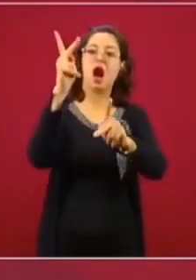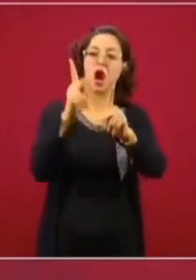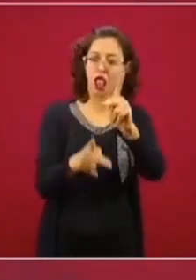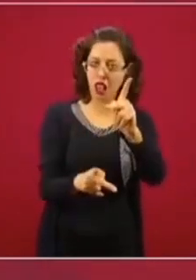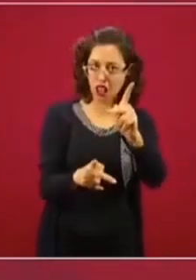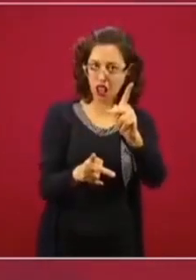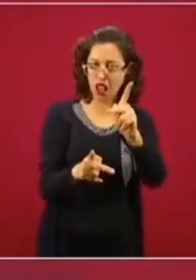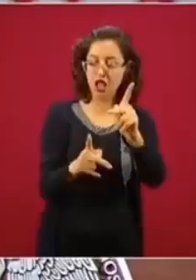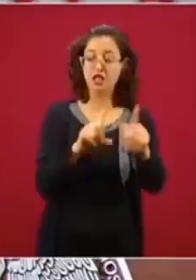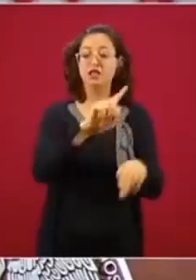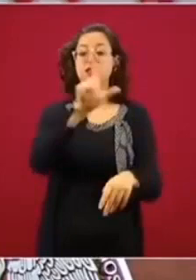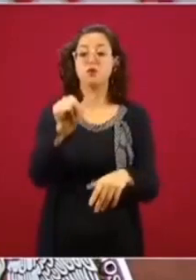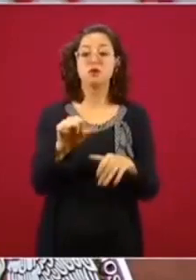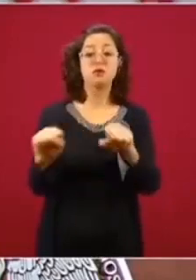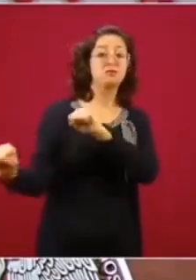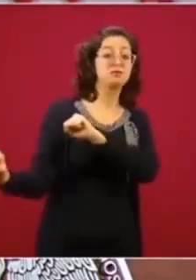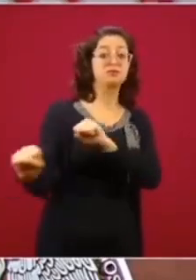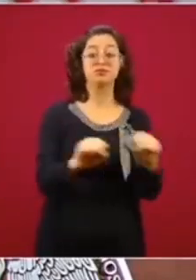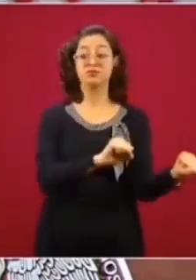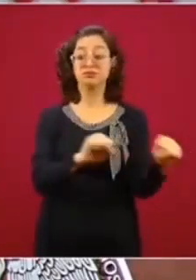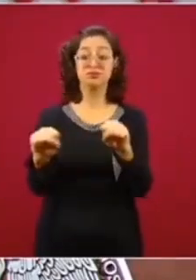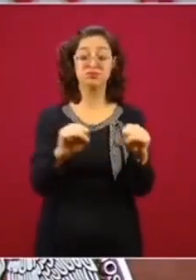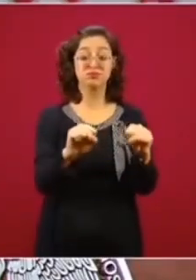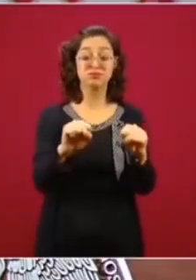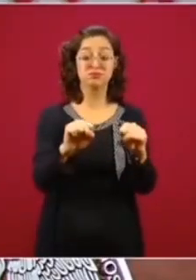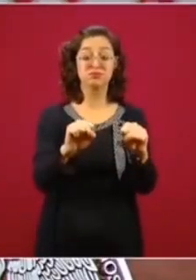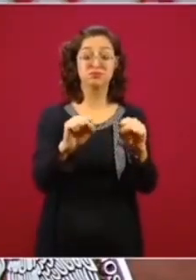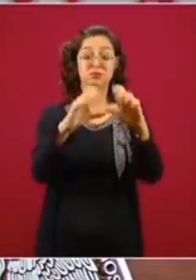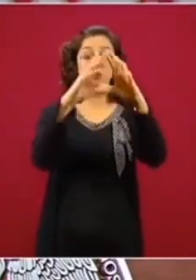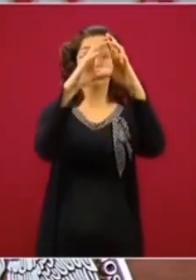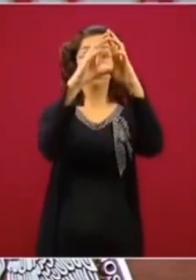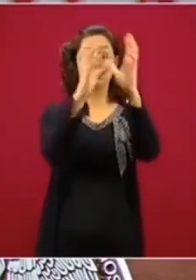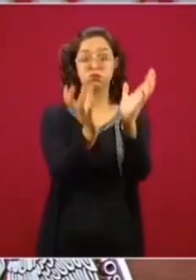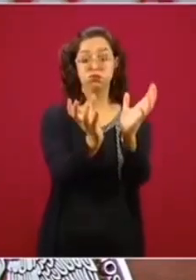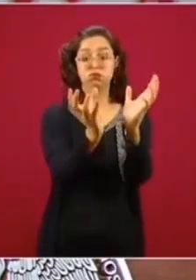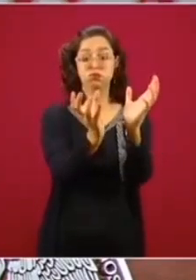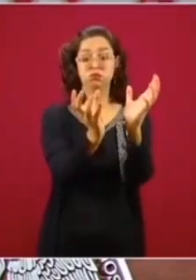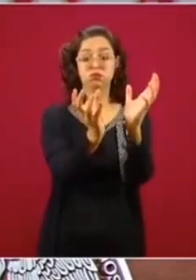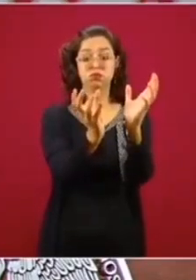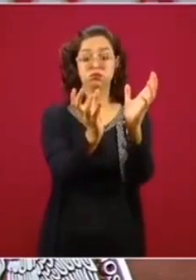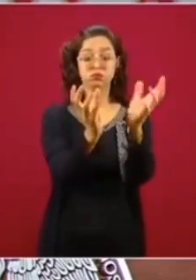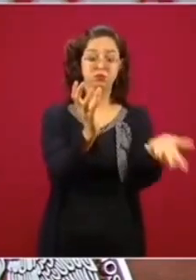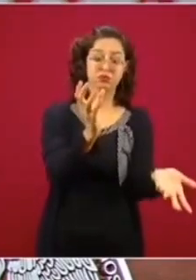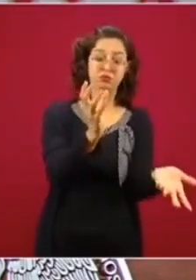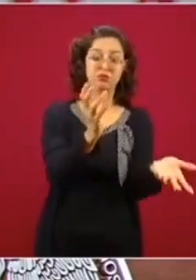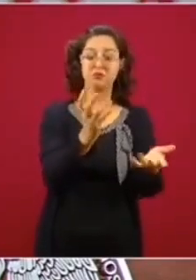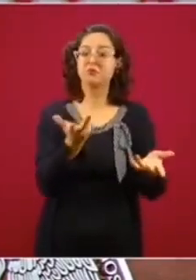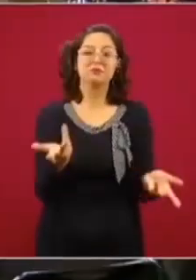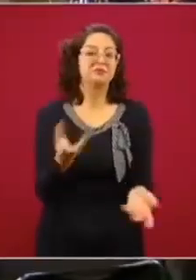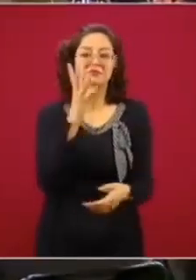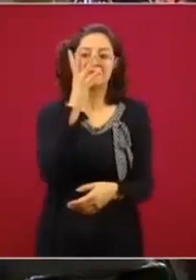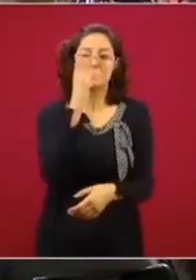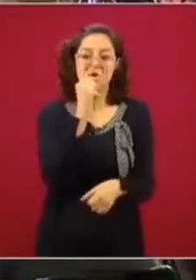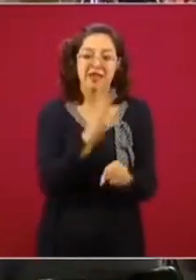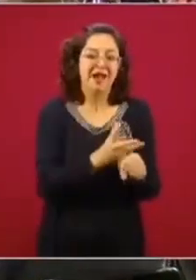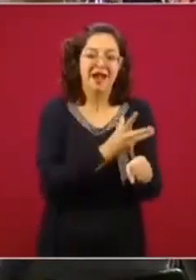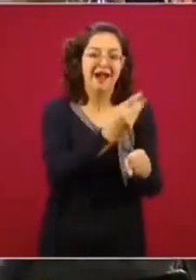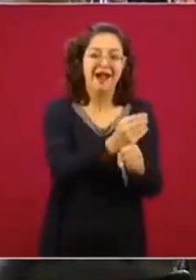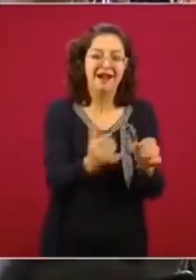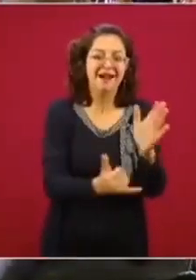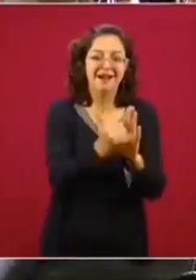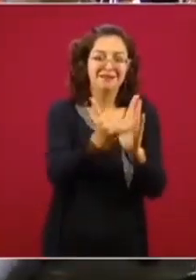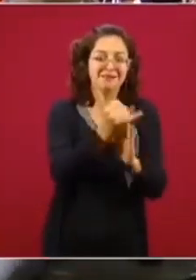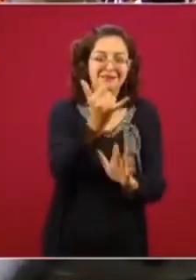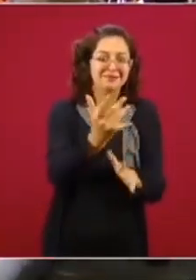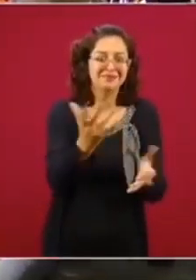proceso de construcción y con el sismo se partió, o sea, ya ahí ya no se puede reiniciar